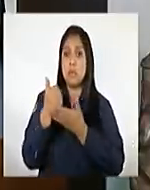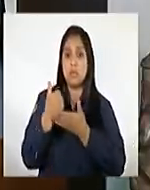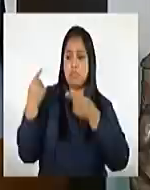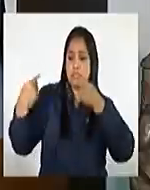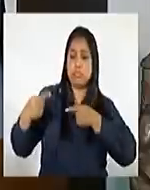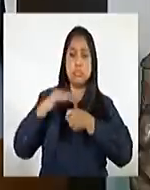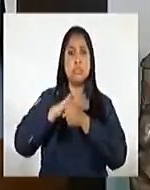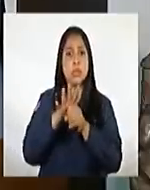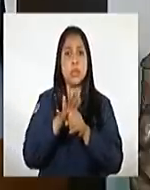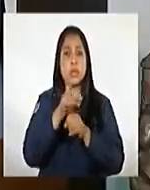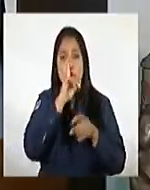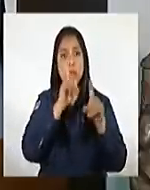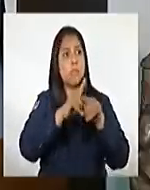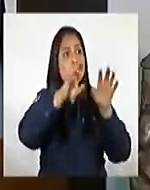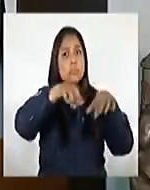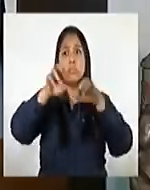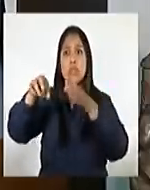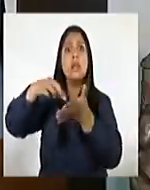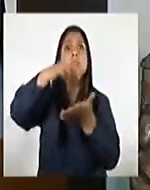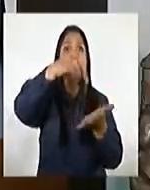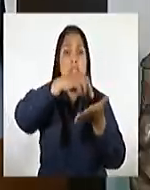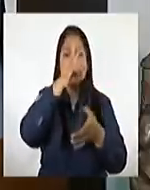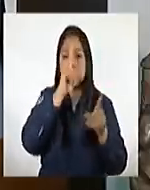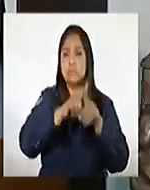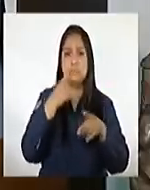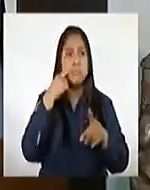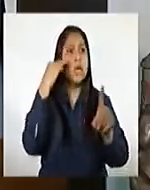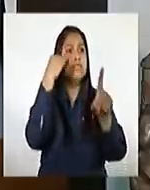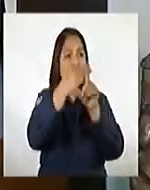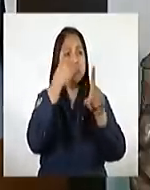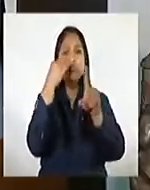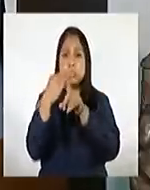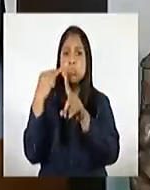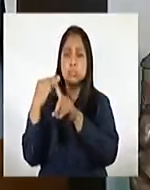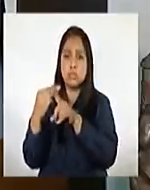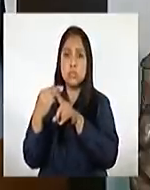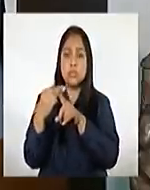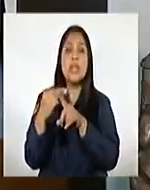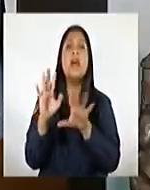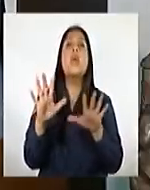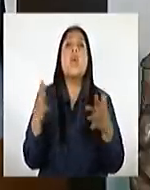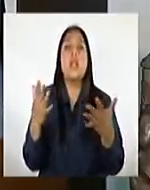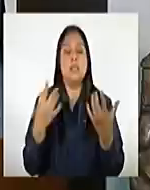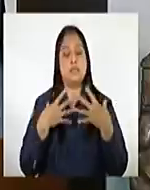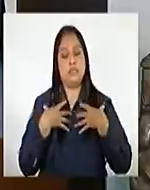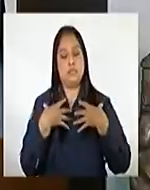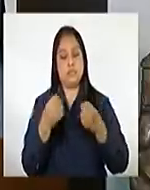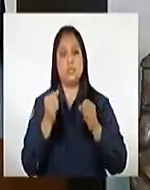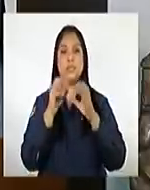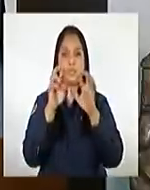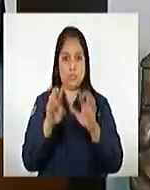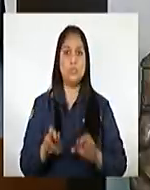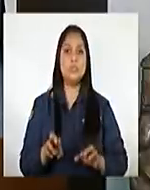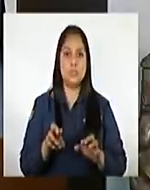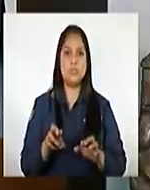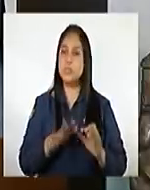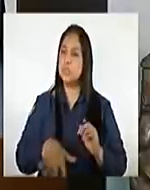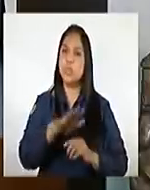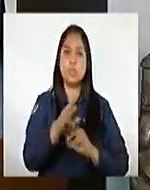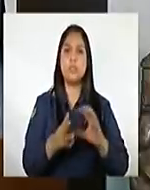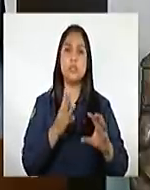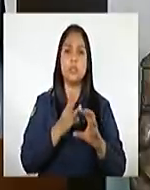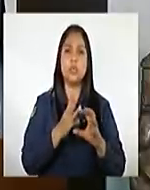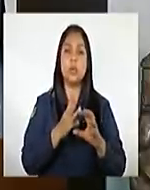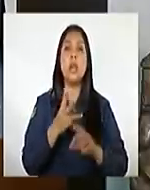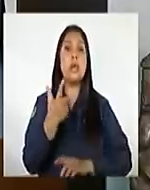comprometiendo a los países a trabajar en una meta común, la salud de la población, de la humanidad. Las